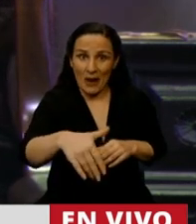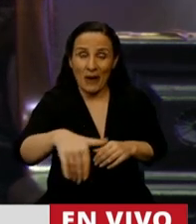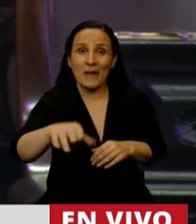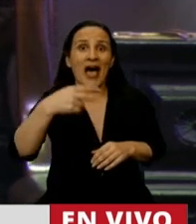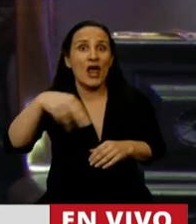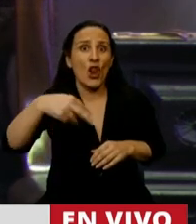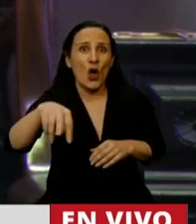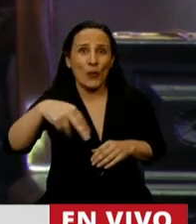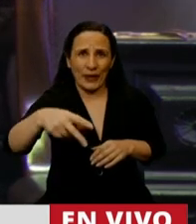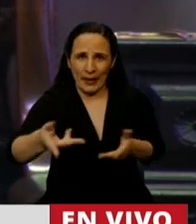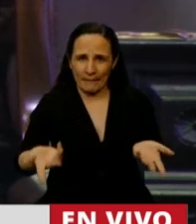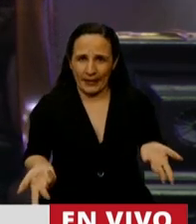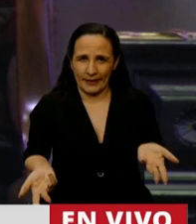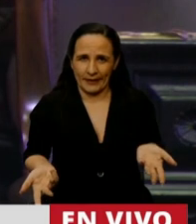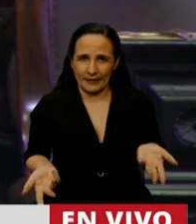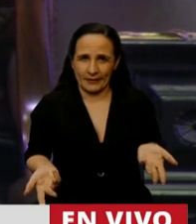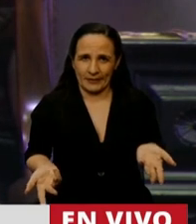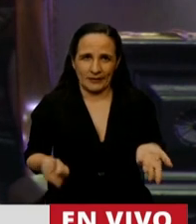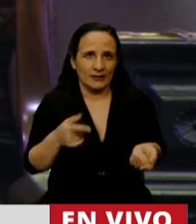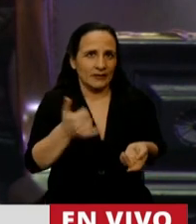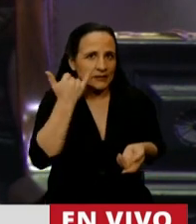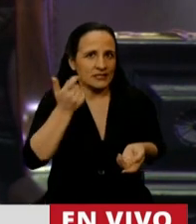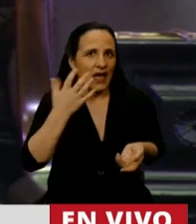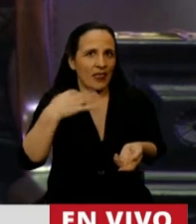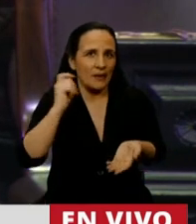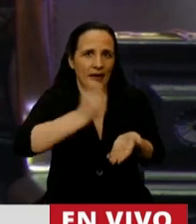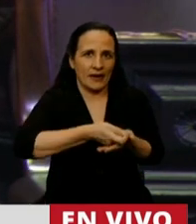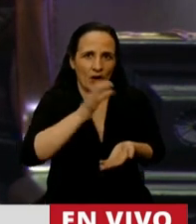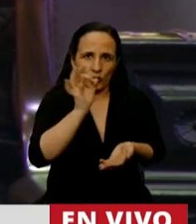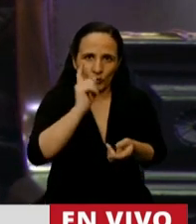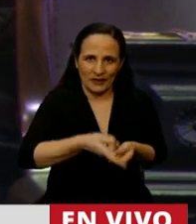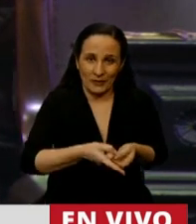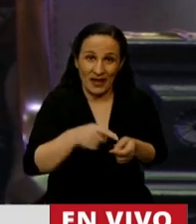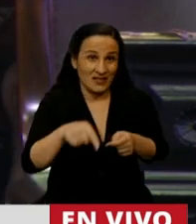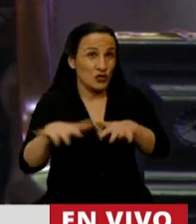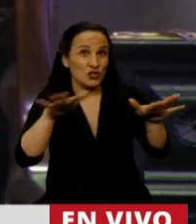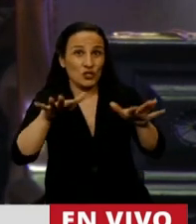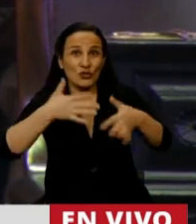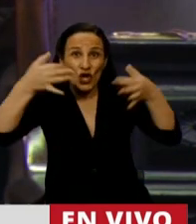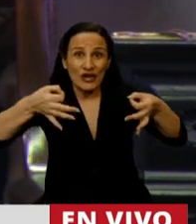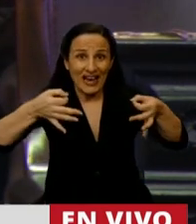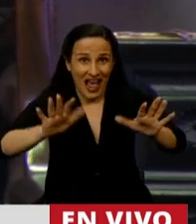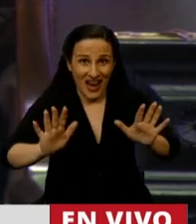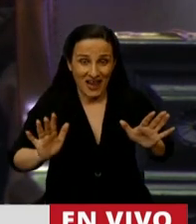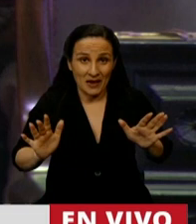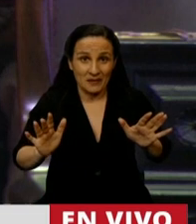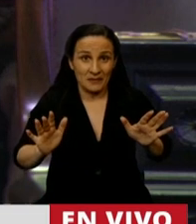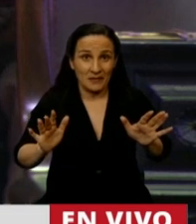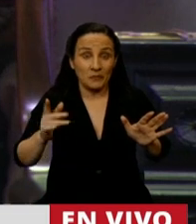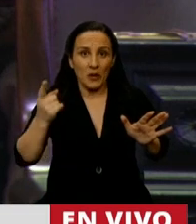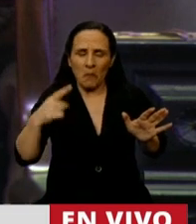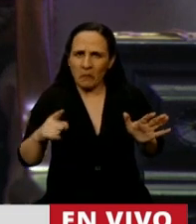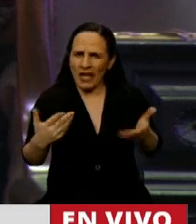entrando en el mes de noviembre, cuando además hay que cancelar octubre. Esta es la realidad, esta es la situación. Y sin embargo,